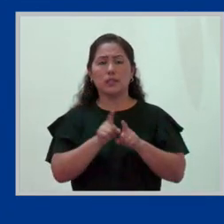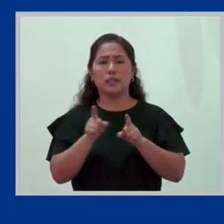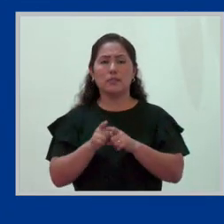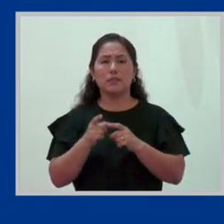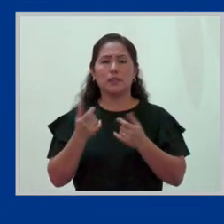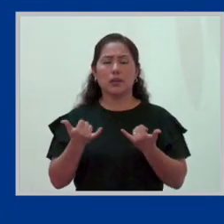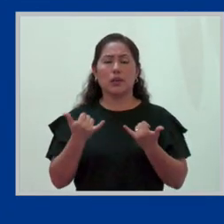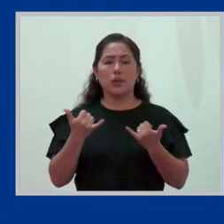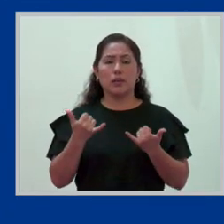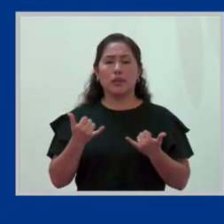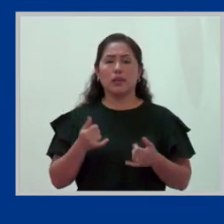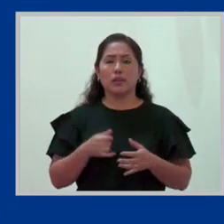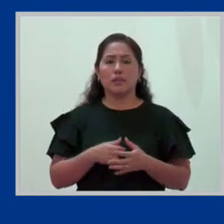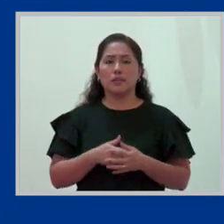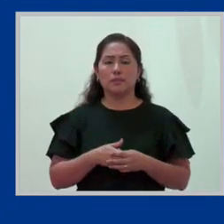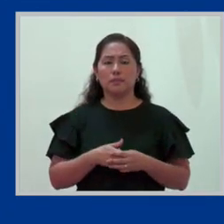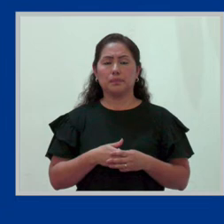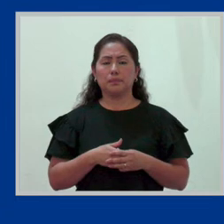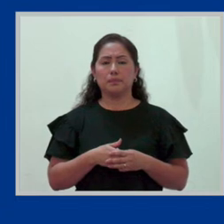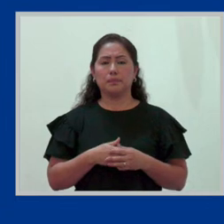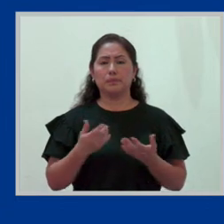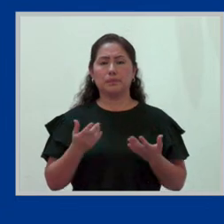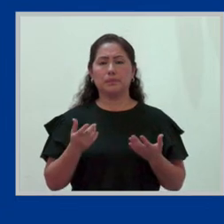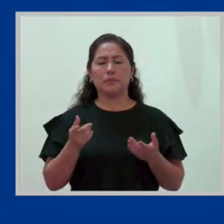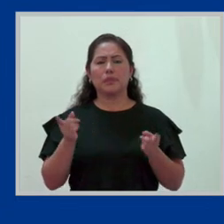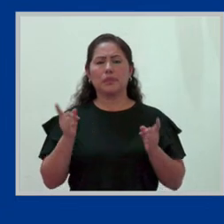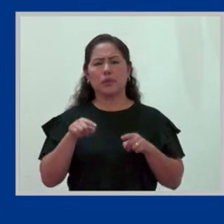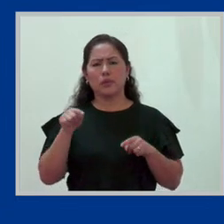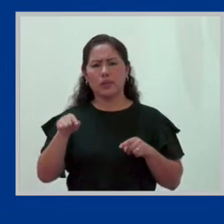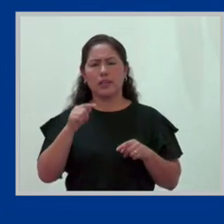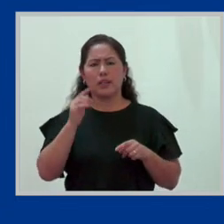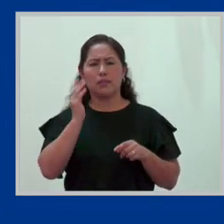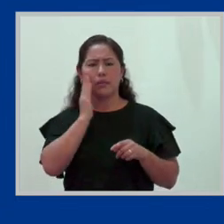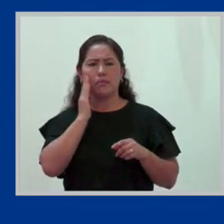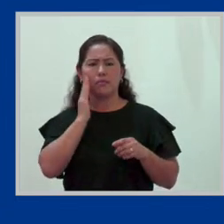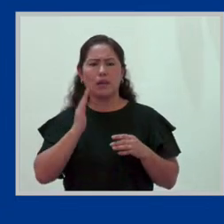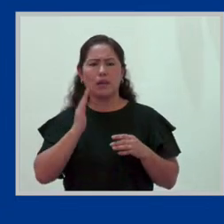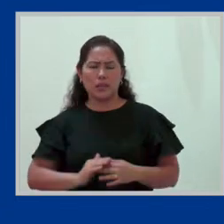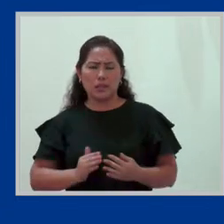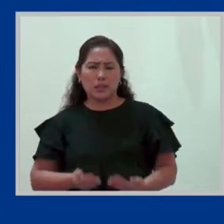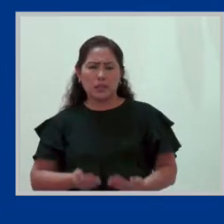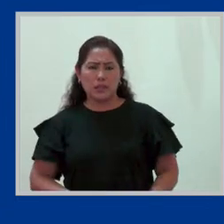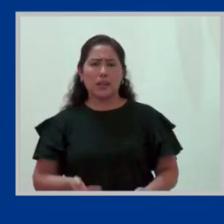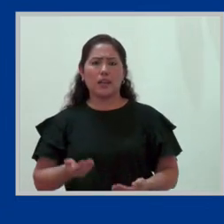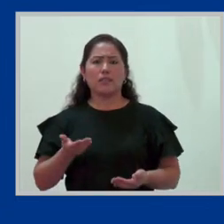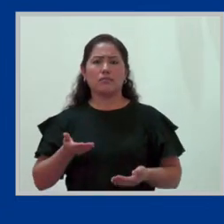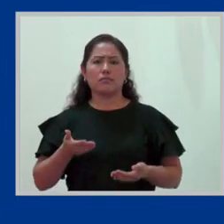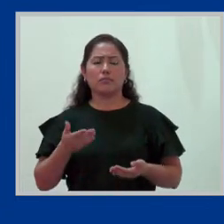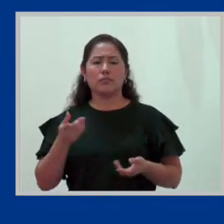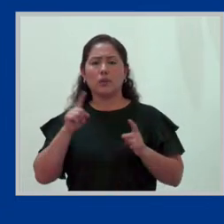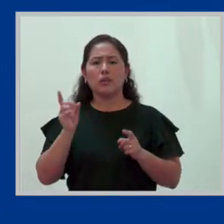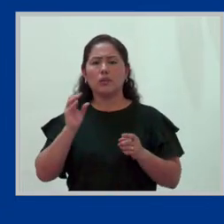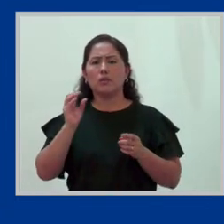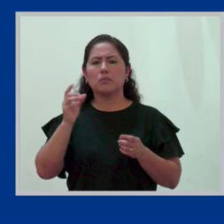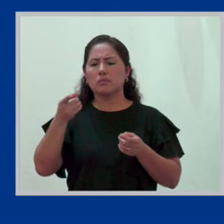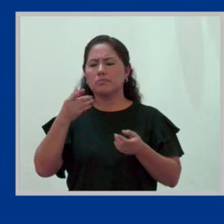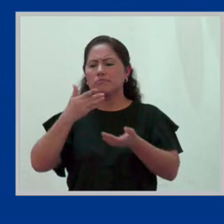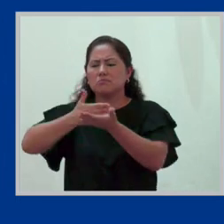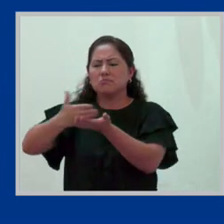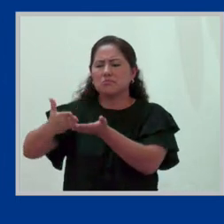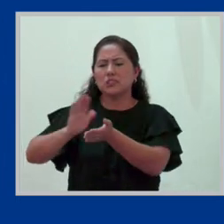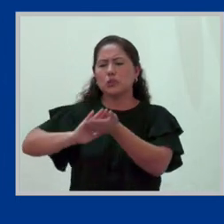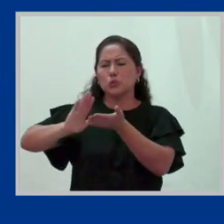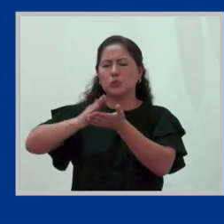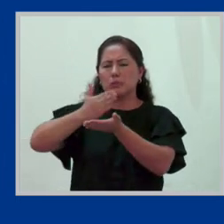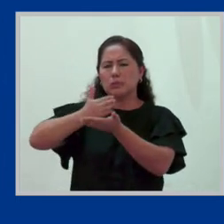aparezca porque eso está evidente, ¿no? En cuanto a la maternidad, es cuando hay un despido o cuando hay no renovaciones del contrato